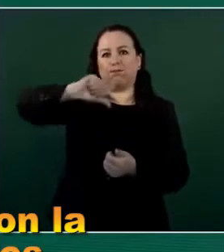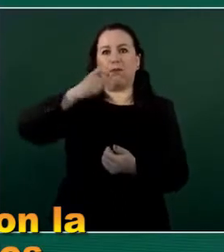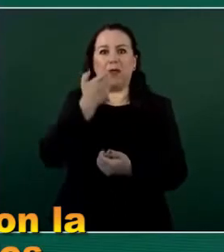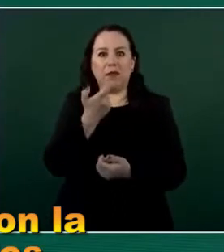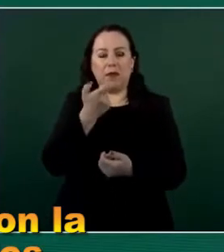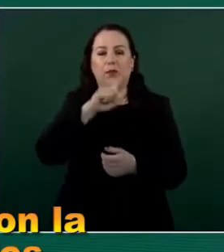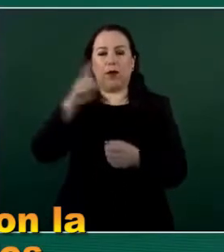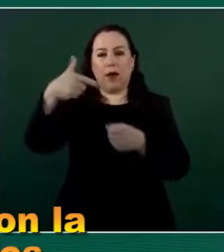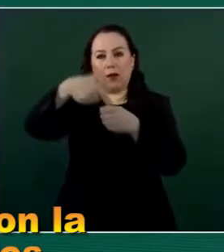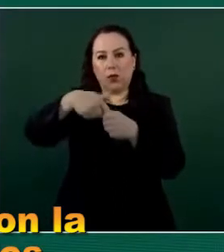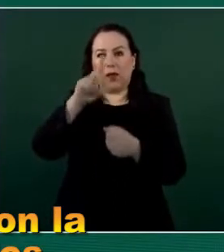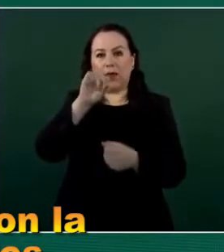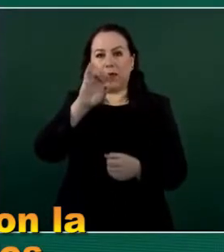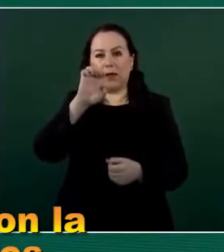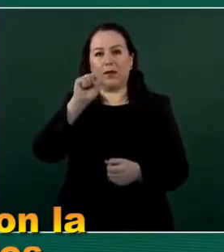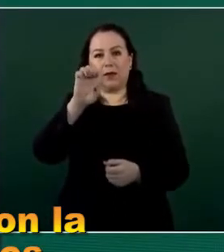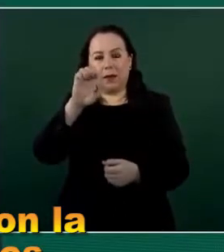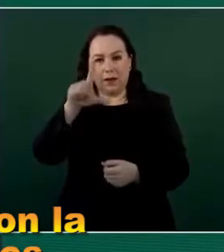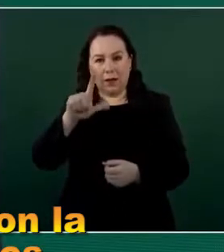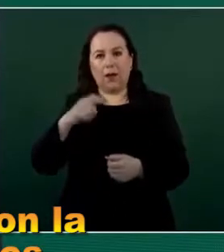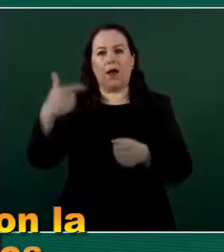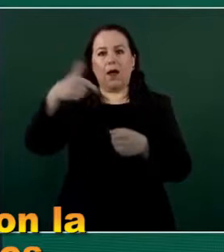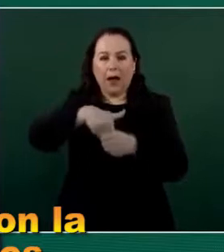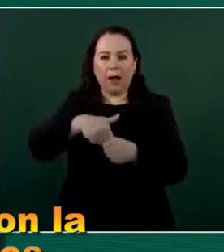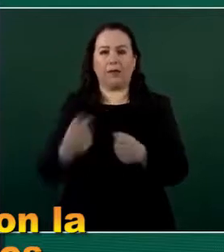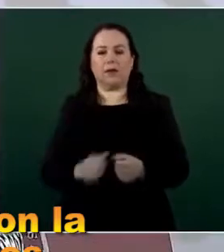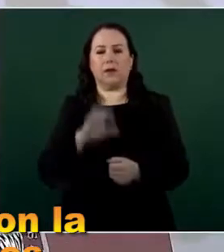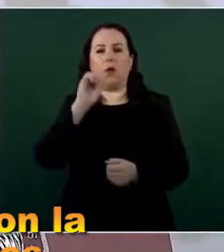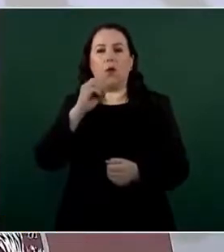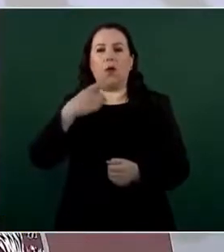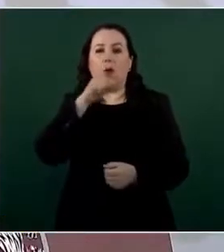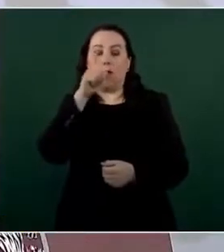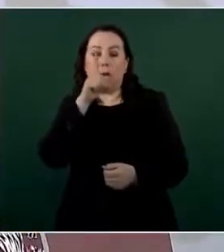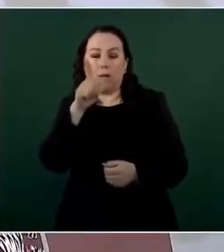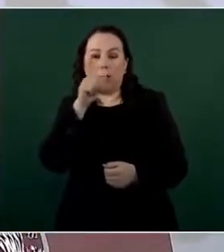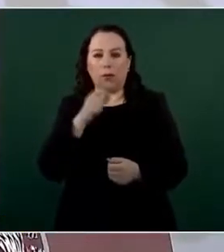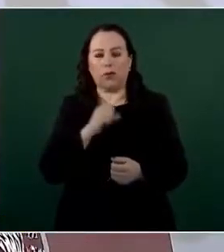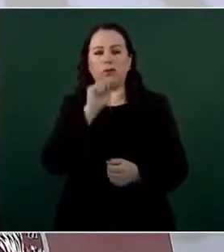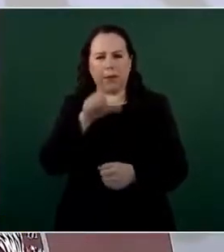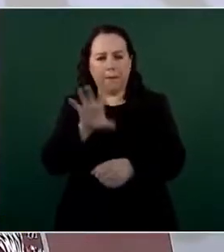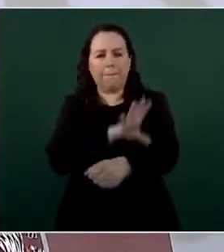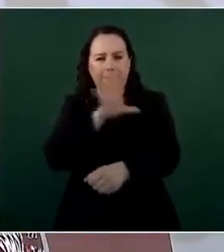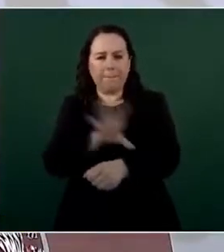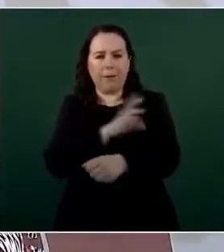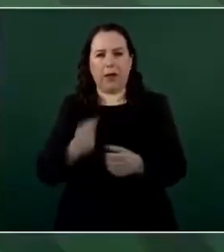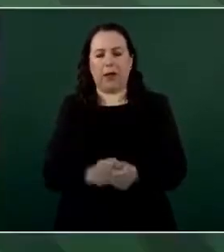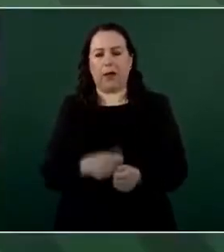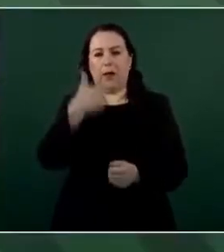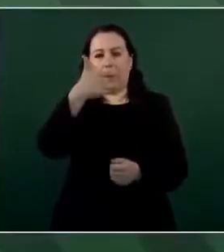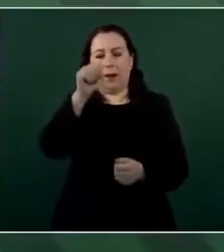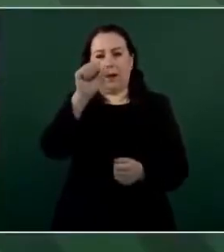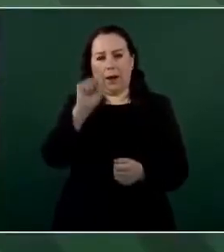Adelantó que aproximadamente podrían aceptar un ofrecimiento de 3.500.000 nuevas dosis que